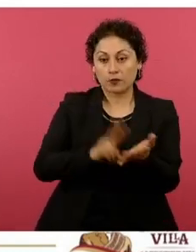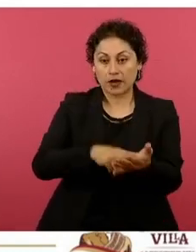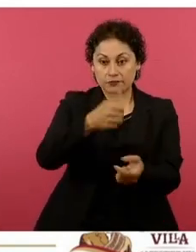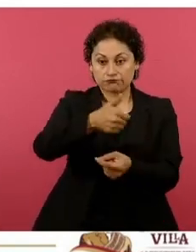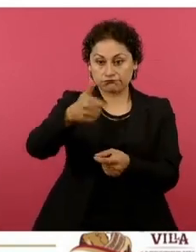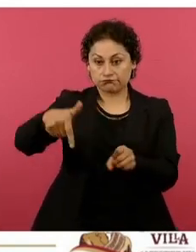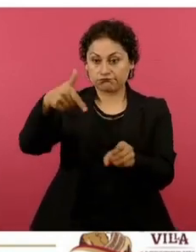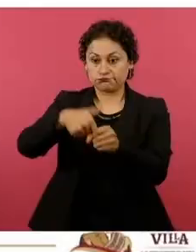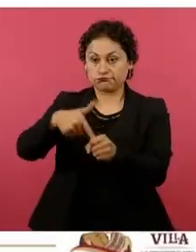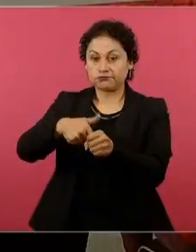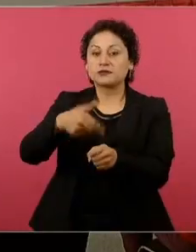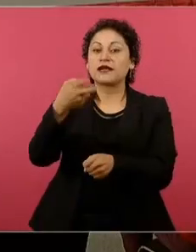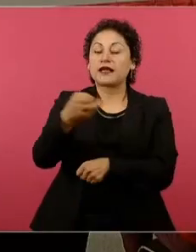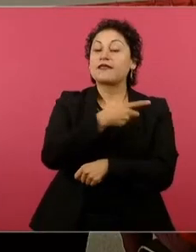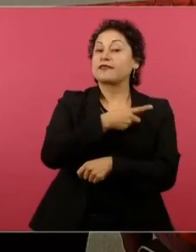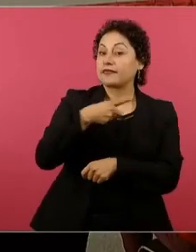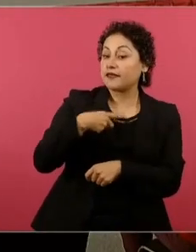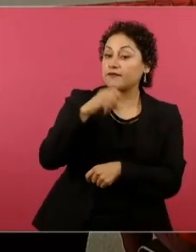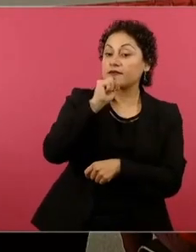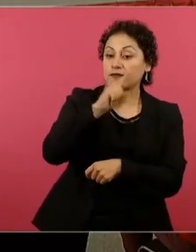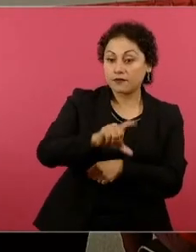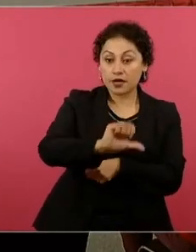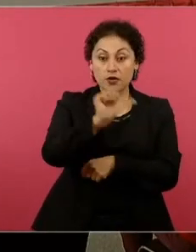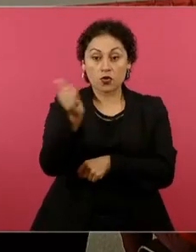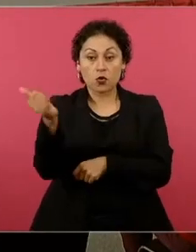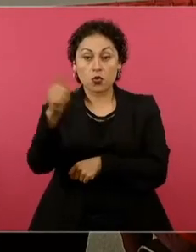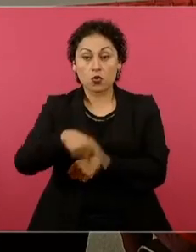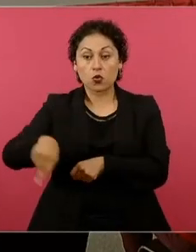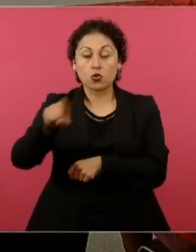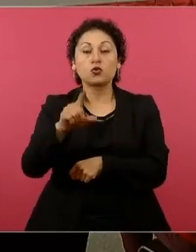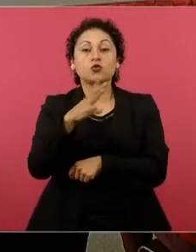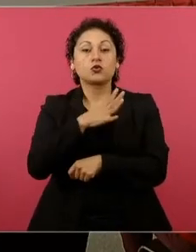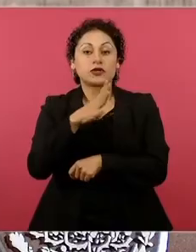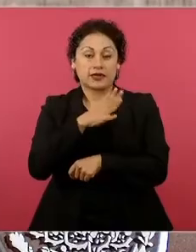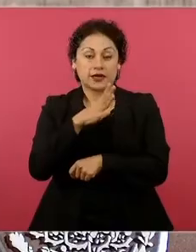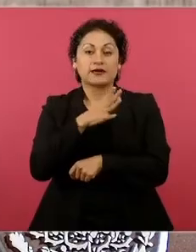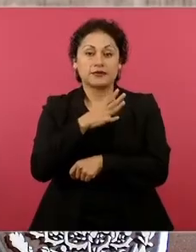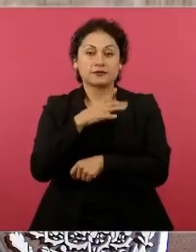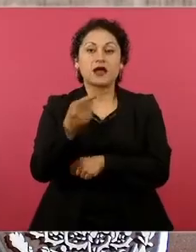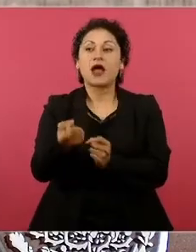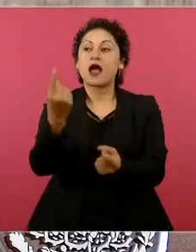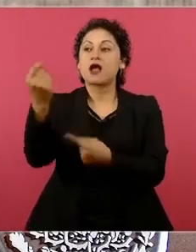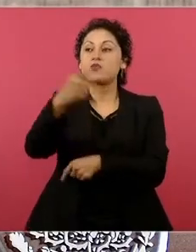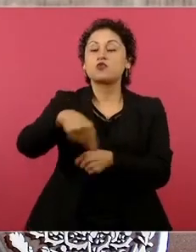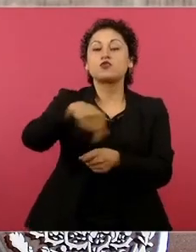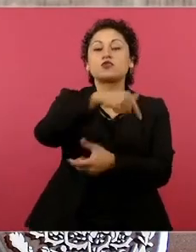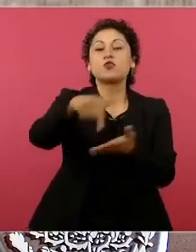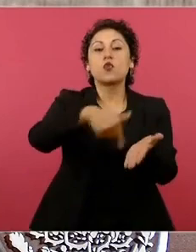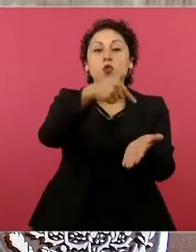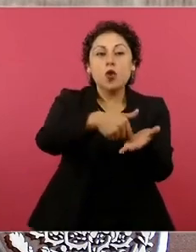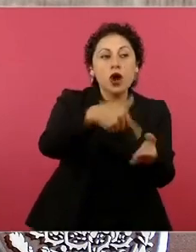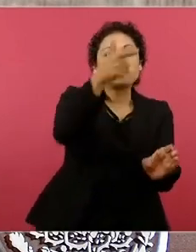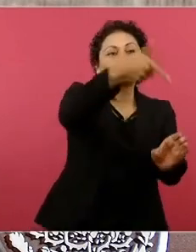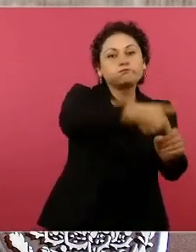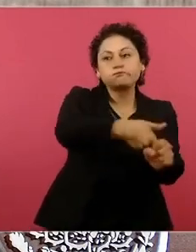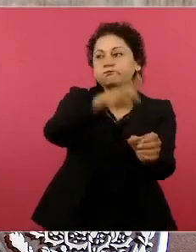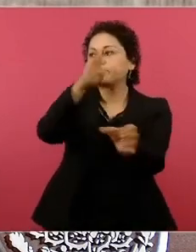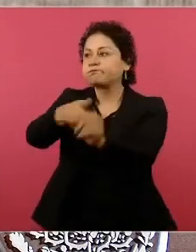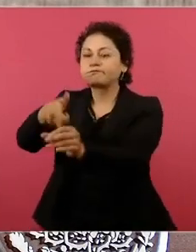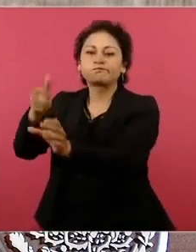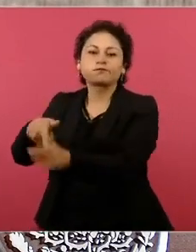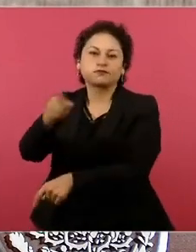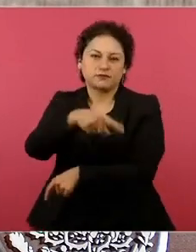consumidores ya en las estaciones de servicio, las más careras, las que no conviene ir a cargar ahí